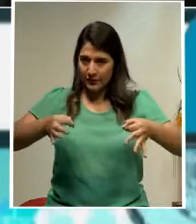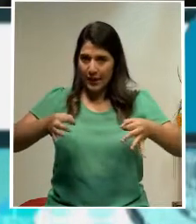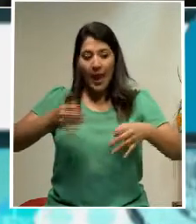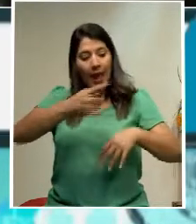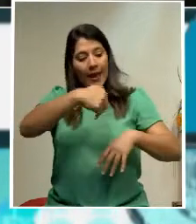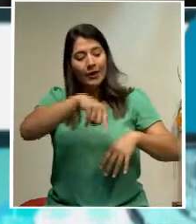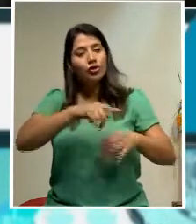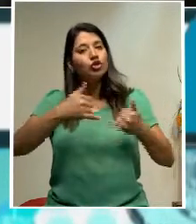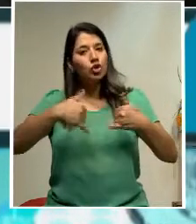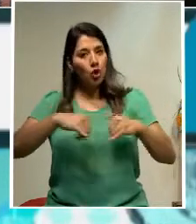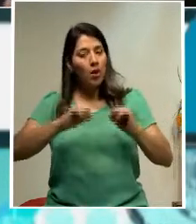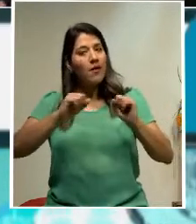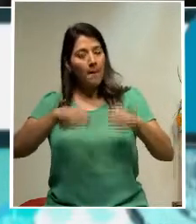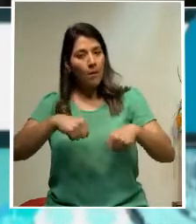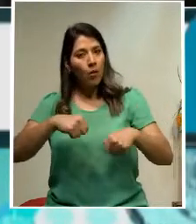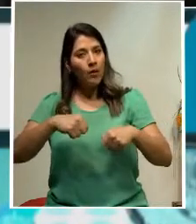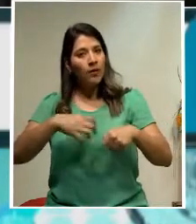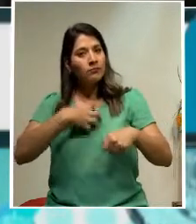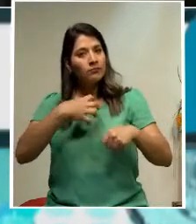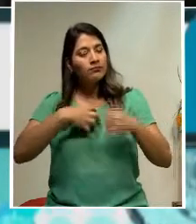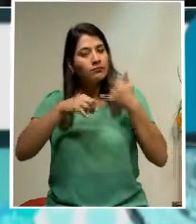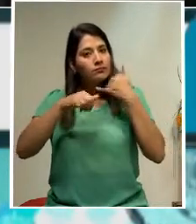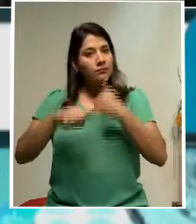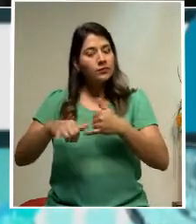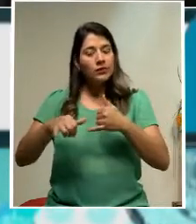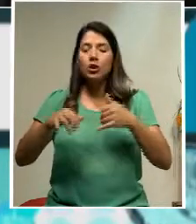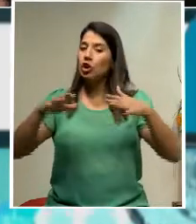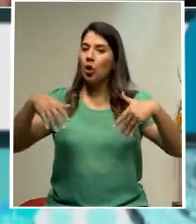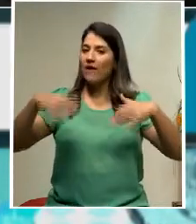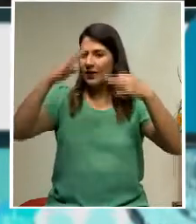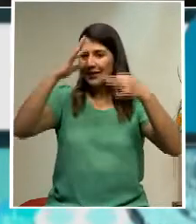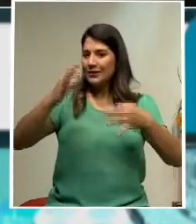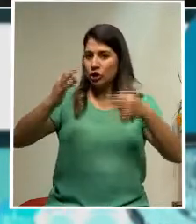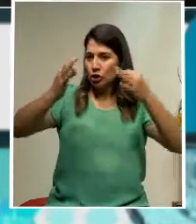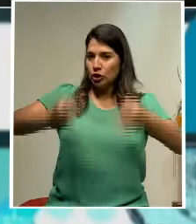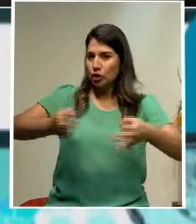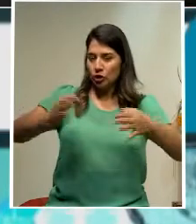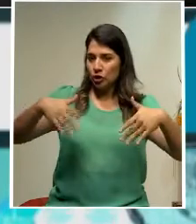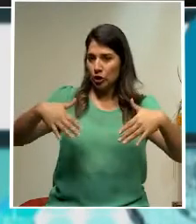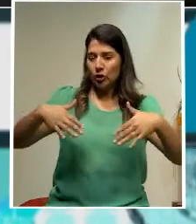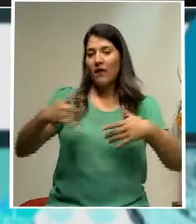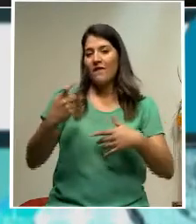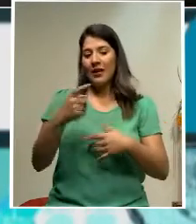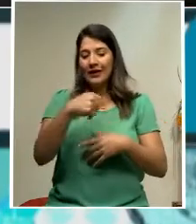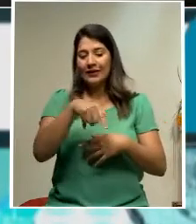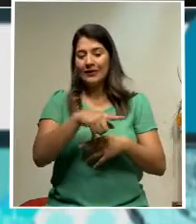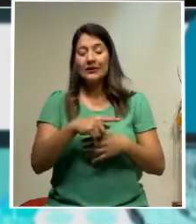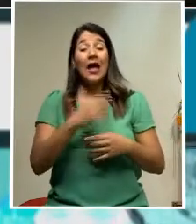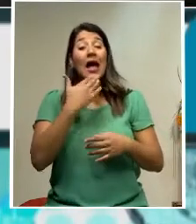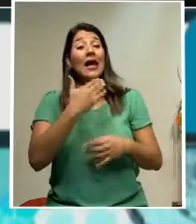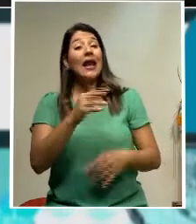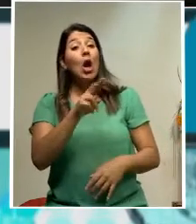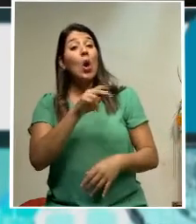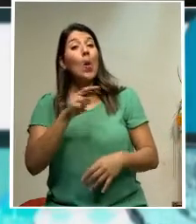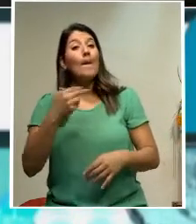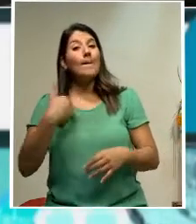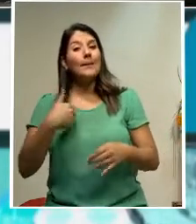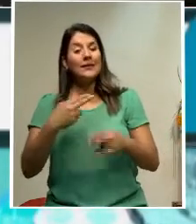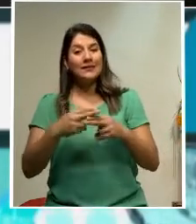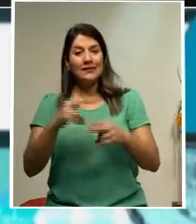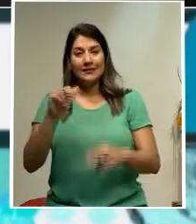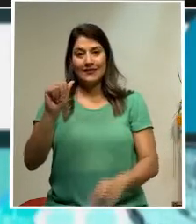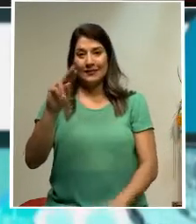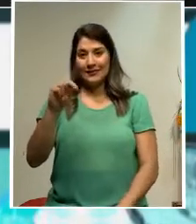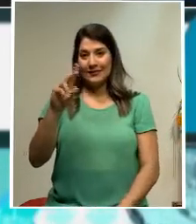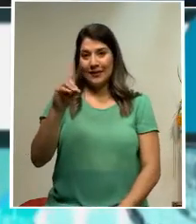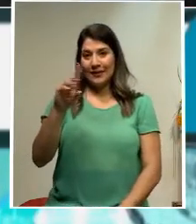y el proceso todavía se mantiene. Don Ernesto. Muchas gracias a nuestro compañero Andrés Ortiz